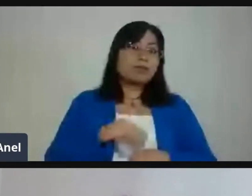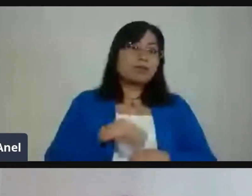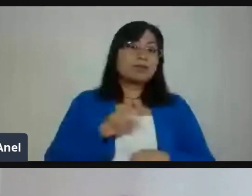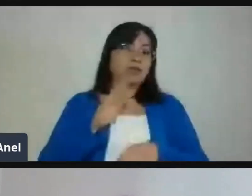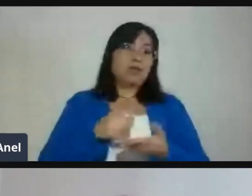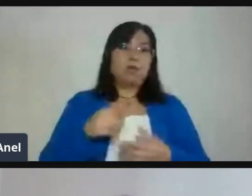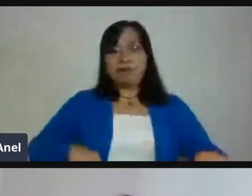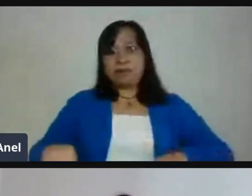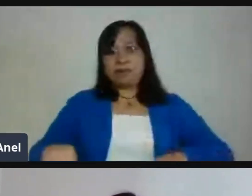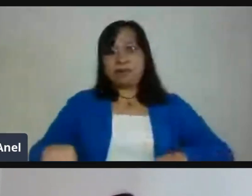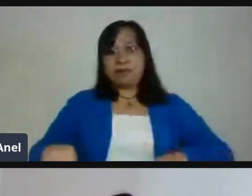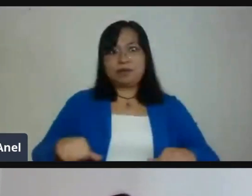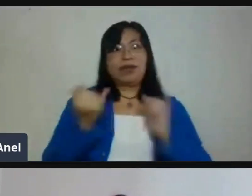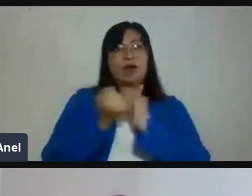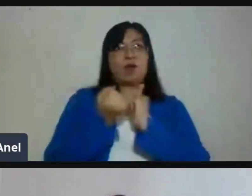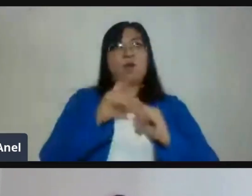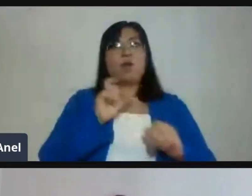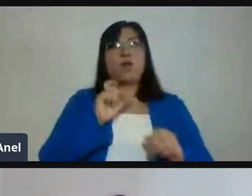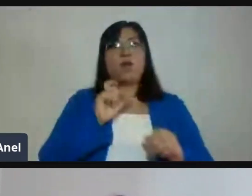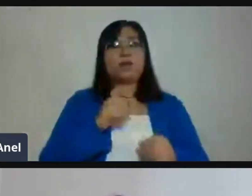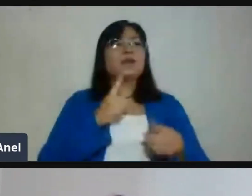¿Quién viene a la escuela? ¿Tú o tu mamá?